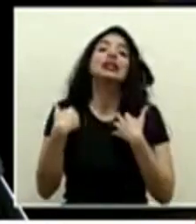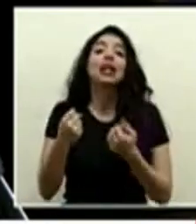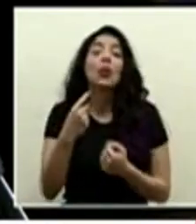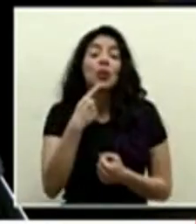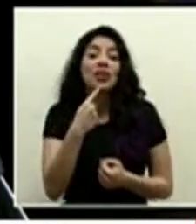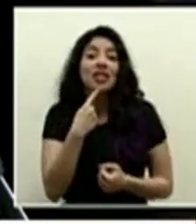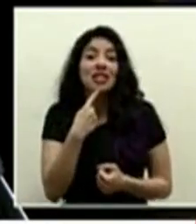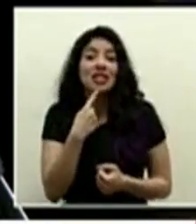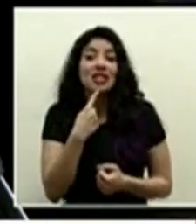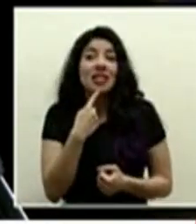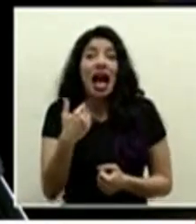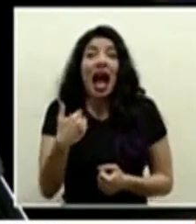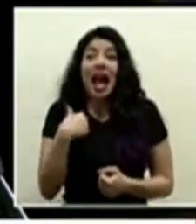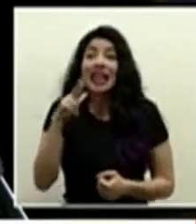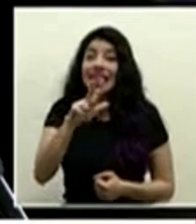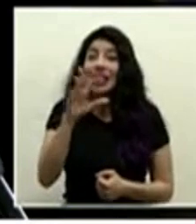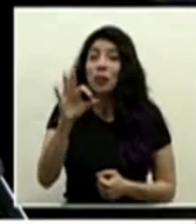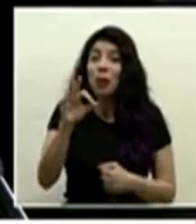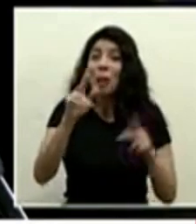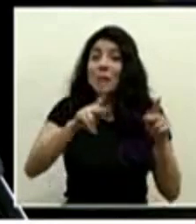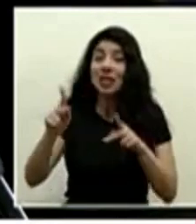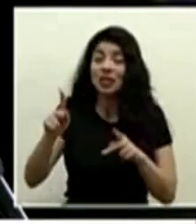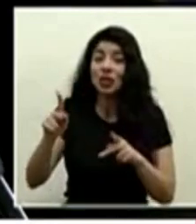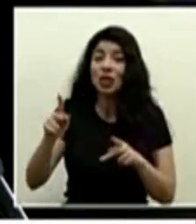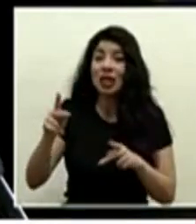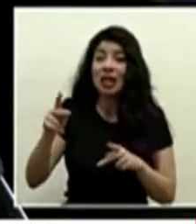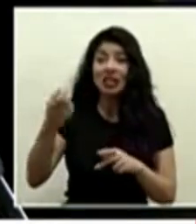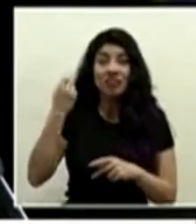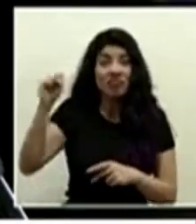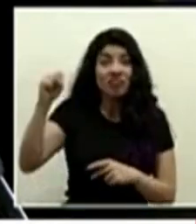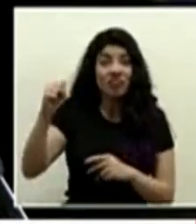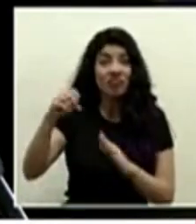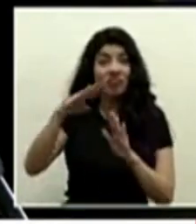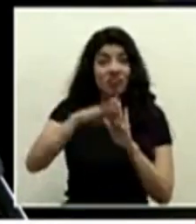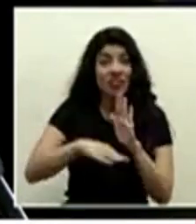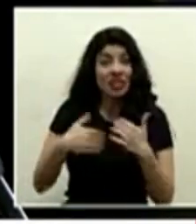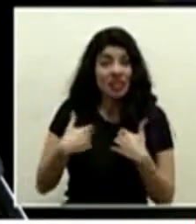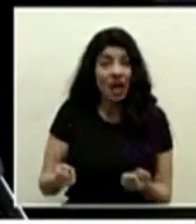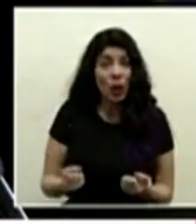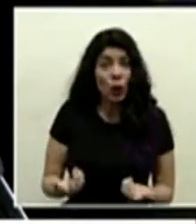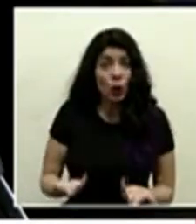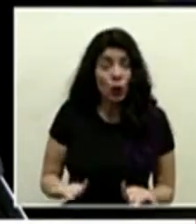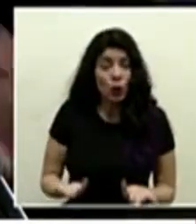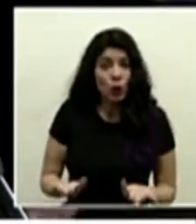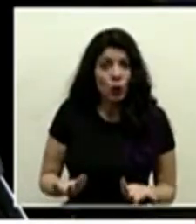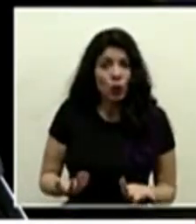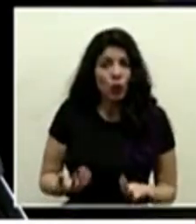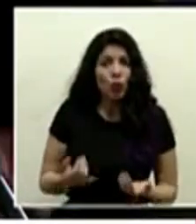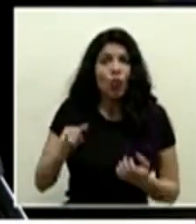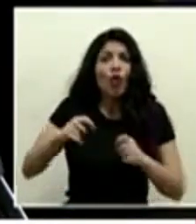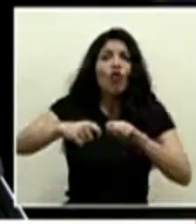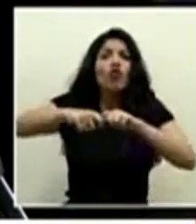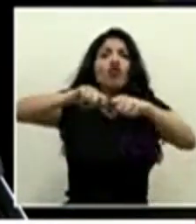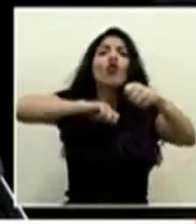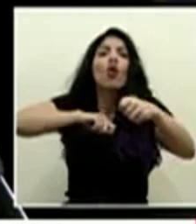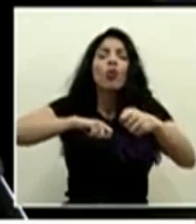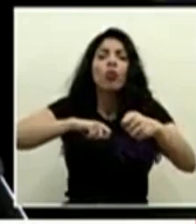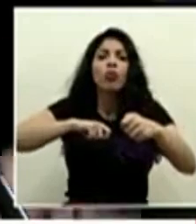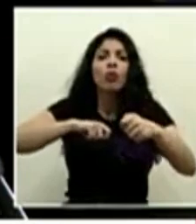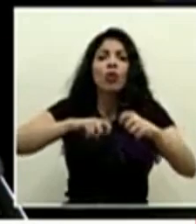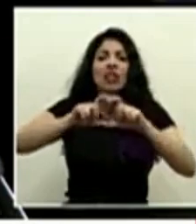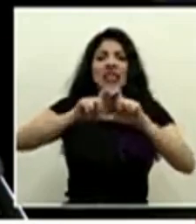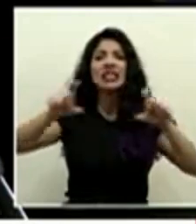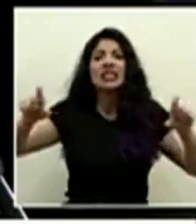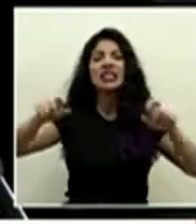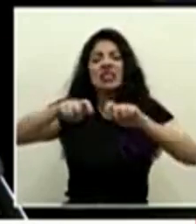dice que hay 39 personas que han irrespetado las restricciones sanitarias han han roto cintas se han